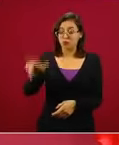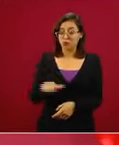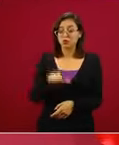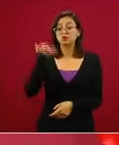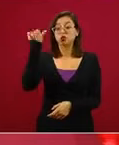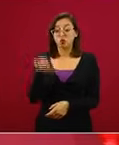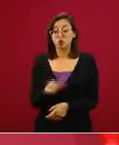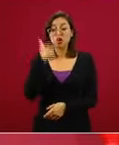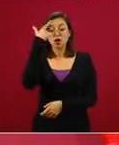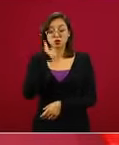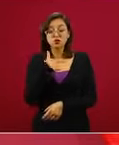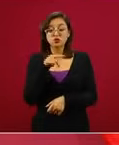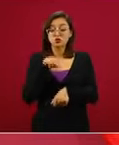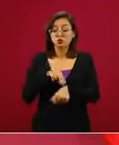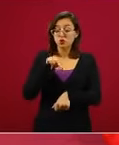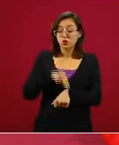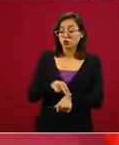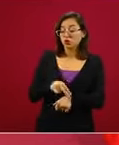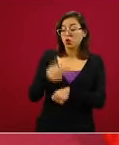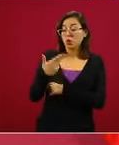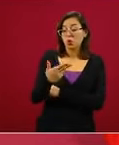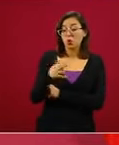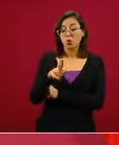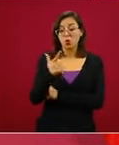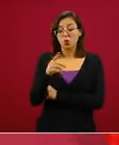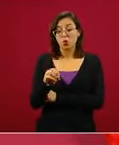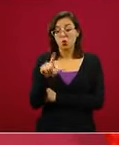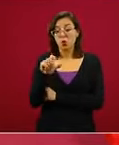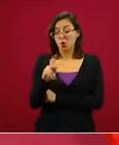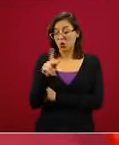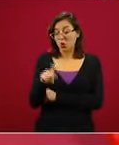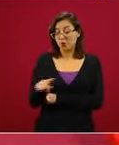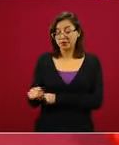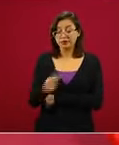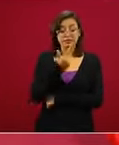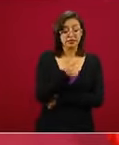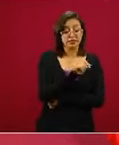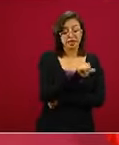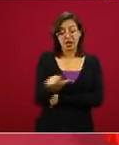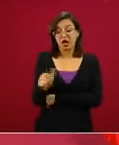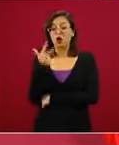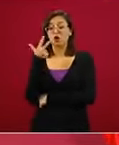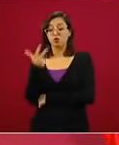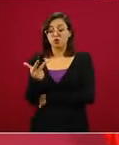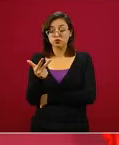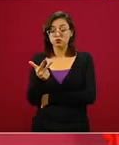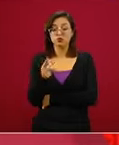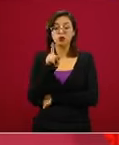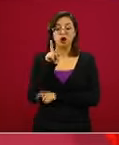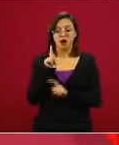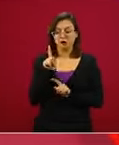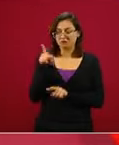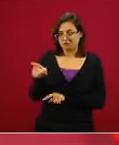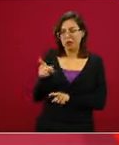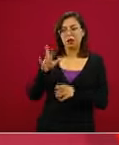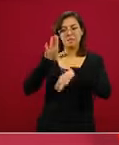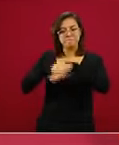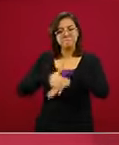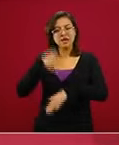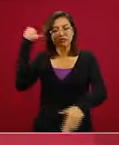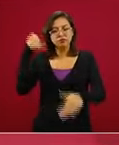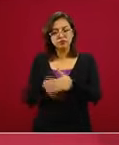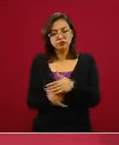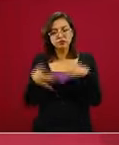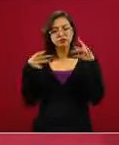de siete a ocho que ya vaya especificando